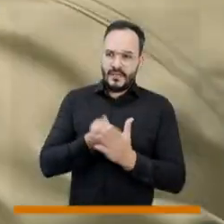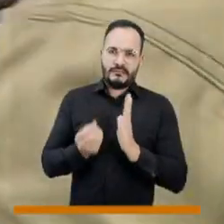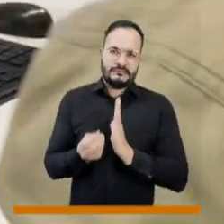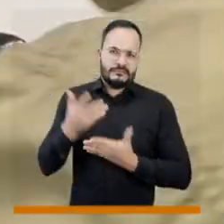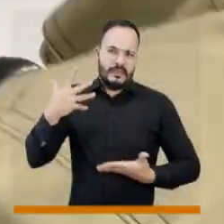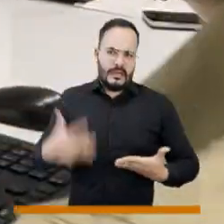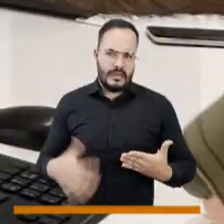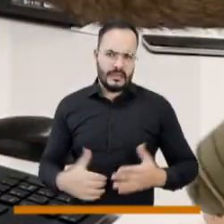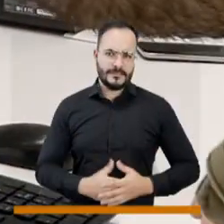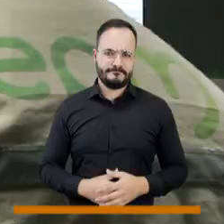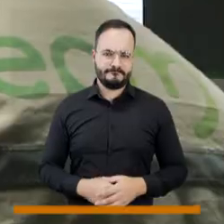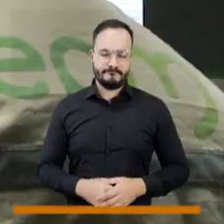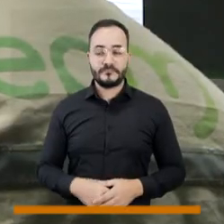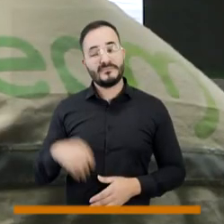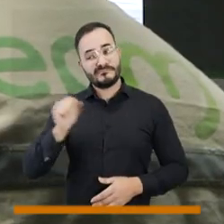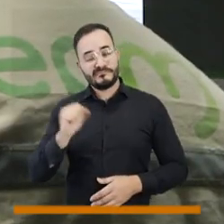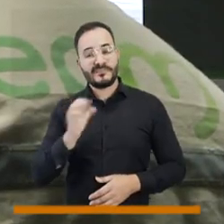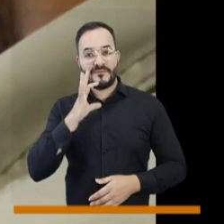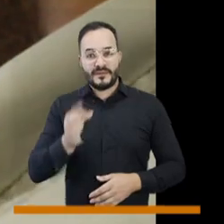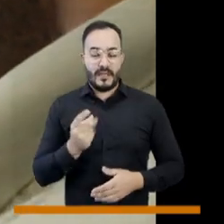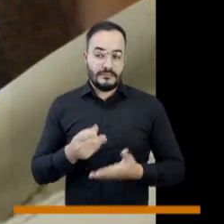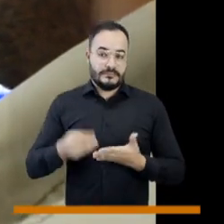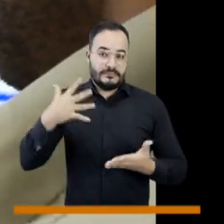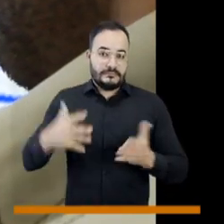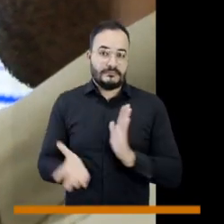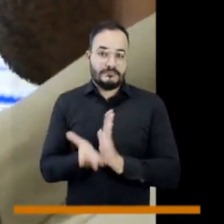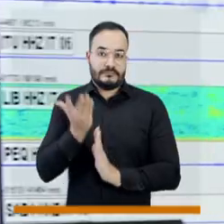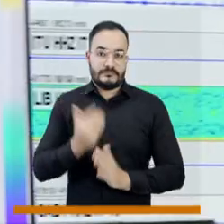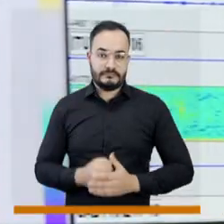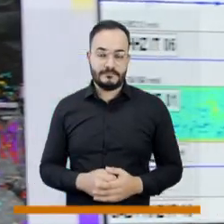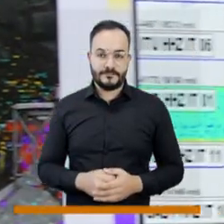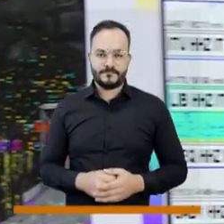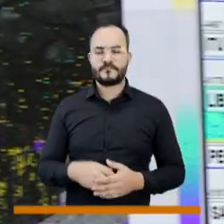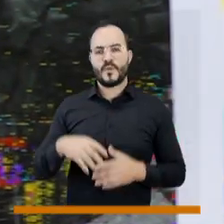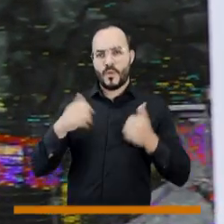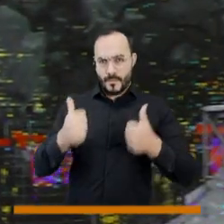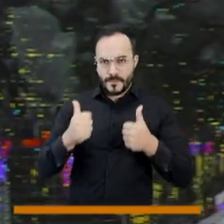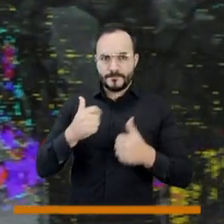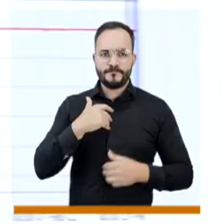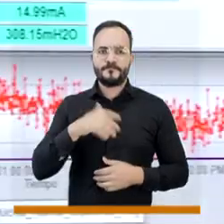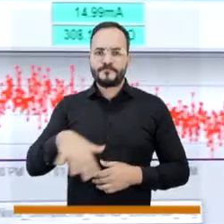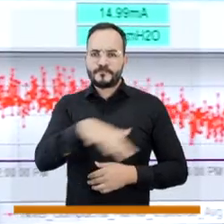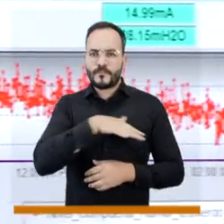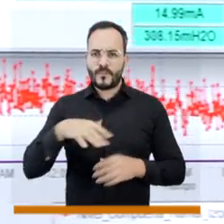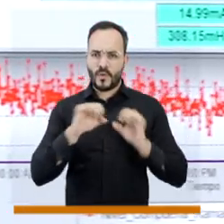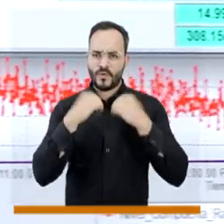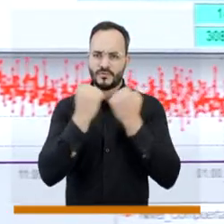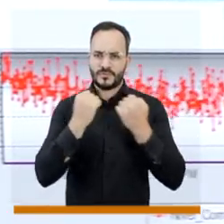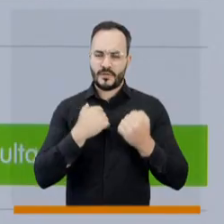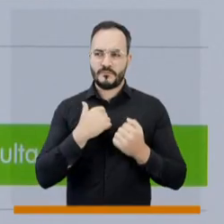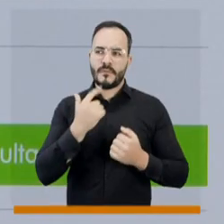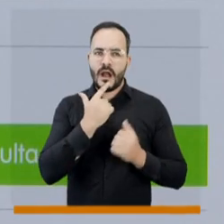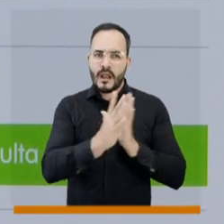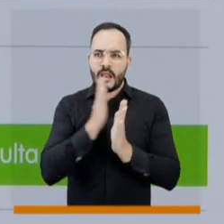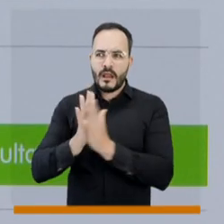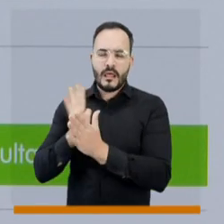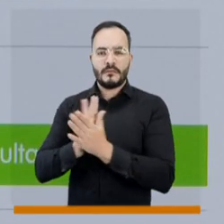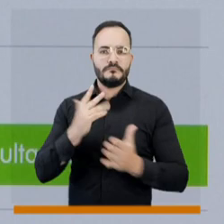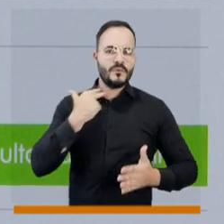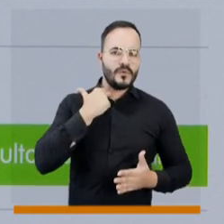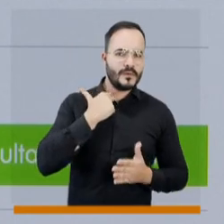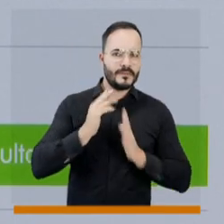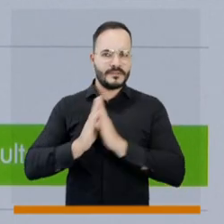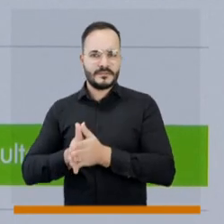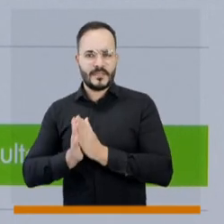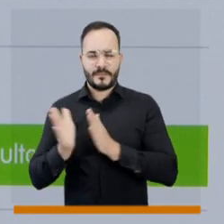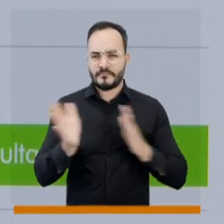subir de una forma bastante fuerte. Concejal, el gobierno concejal asegura que entre noviembre y diciembre vamos a empezar a sentir un